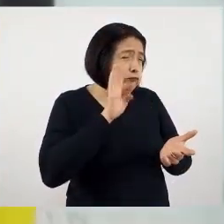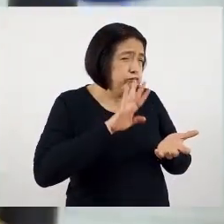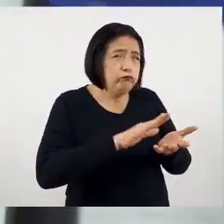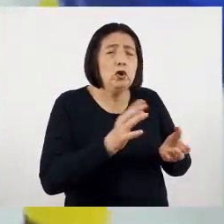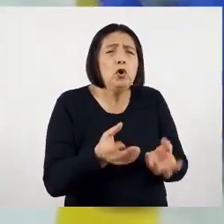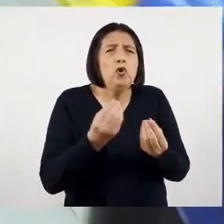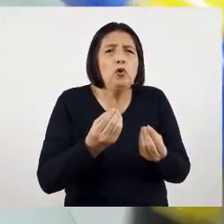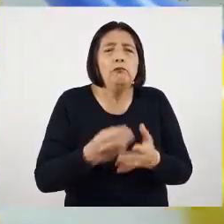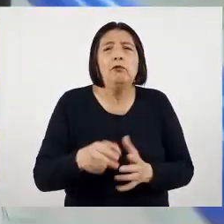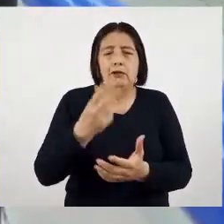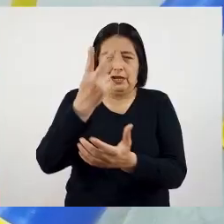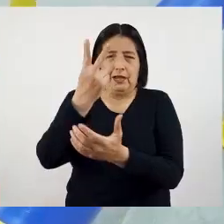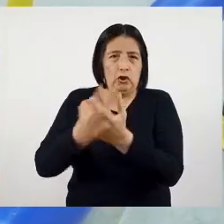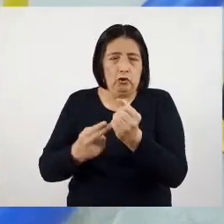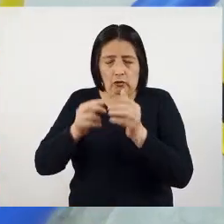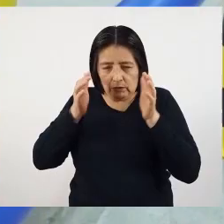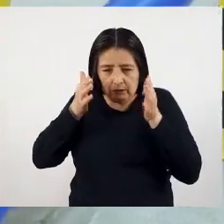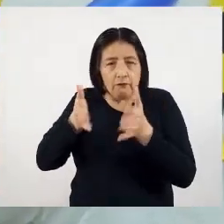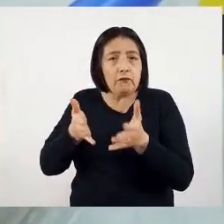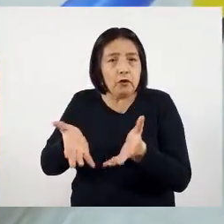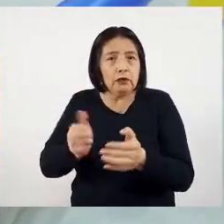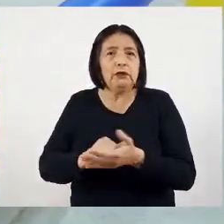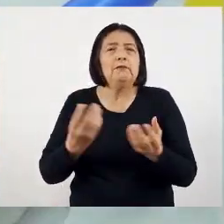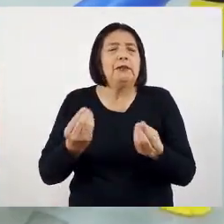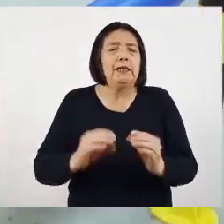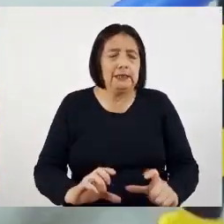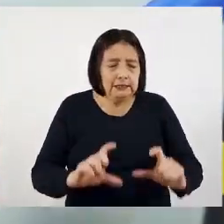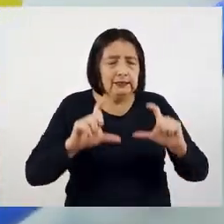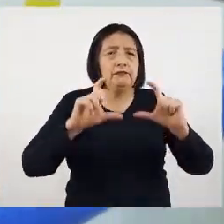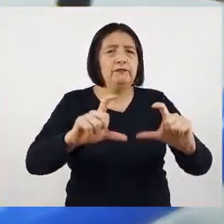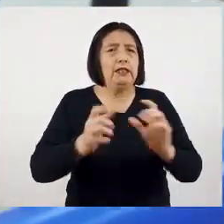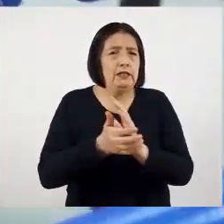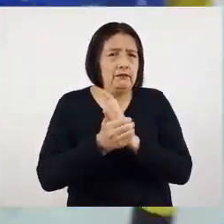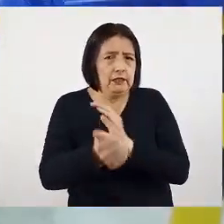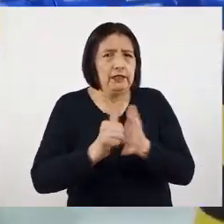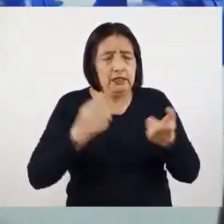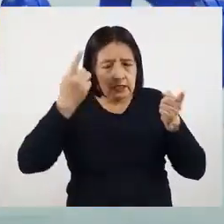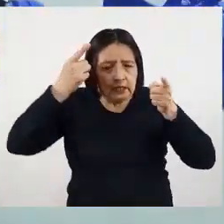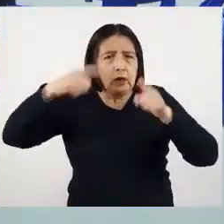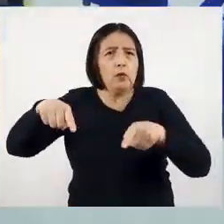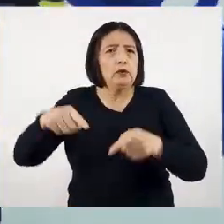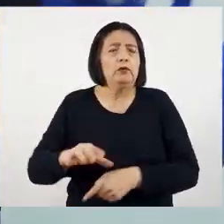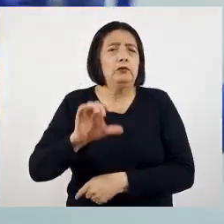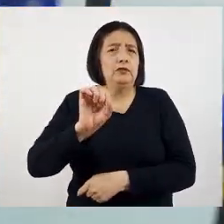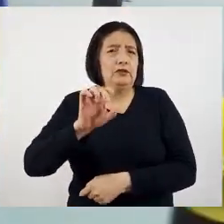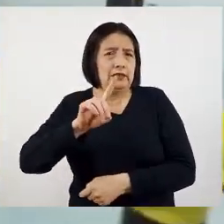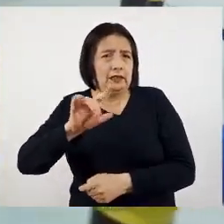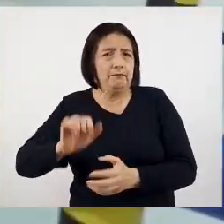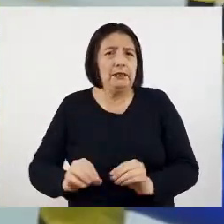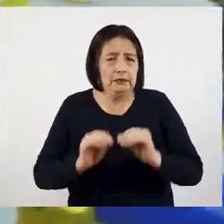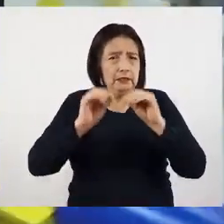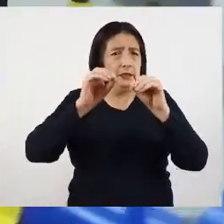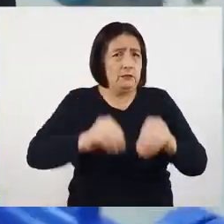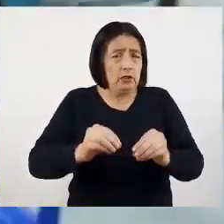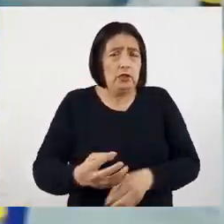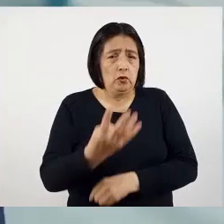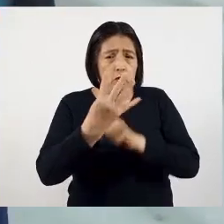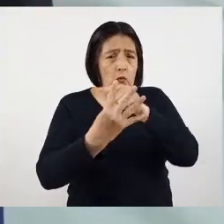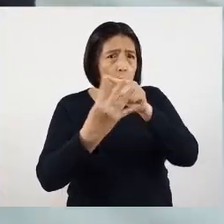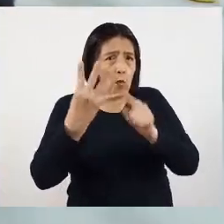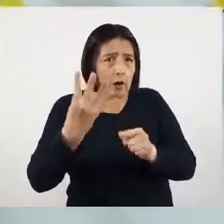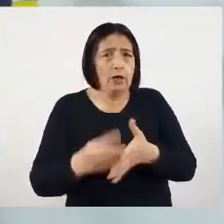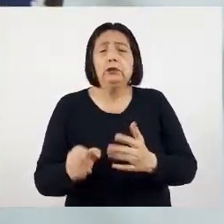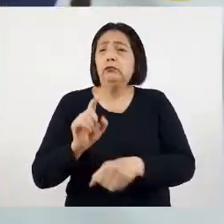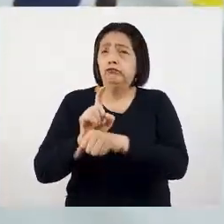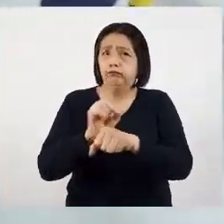modalidad de Enfoque Dual. Para la certificación de competencias, en convenio con CEDAPAL se está implementando 4